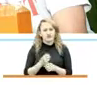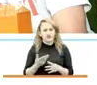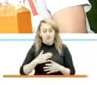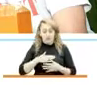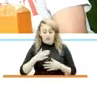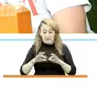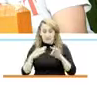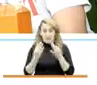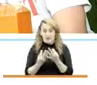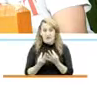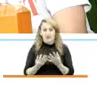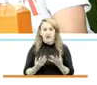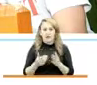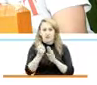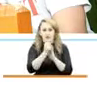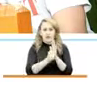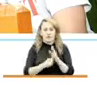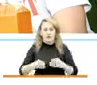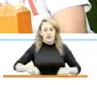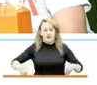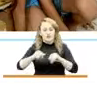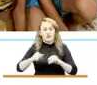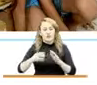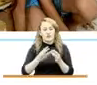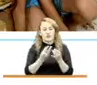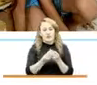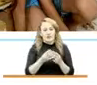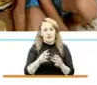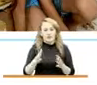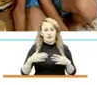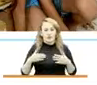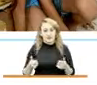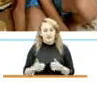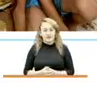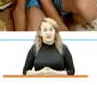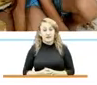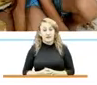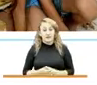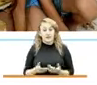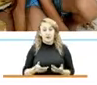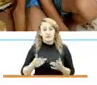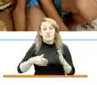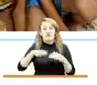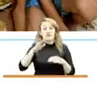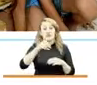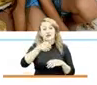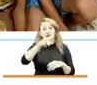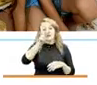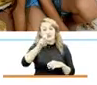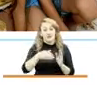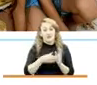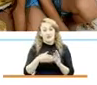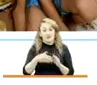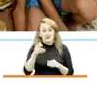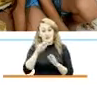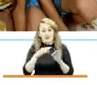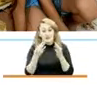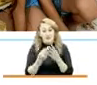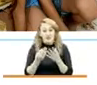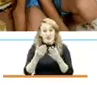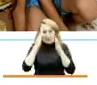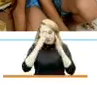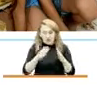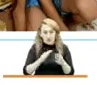en el programa Territorios Étnicos con Bienestar, atendiendo a más de 17 mil familias pertenecientes a las comunidades